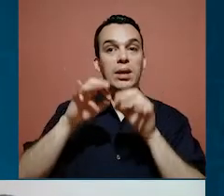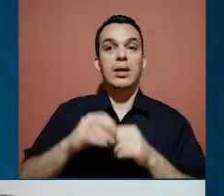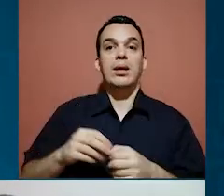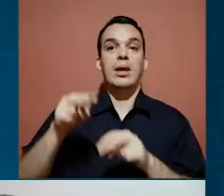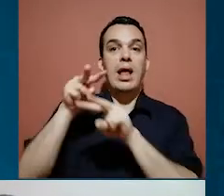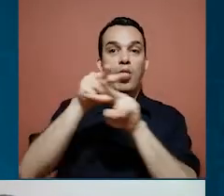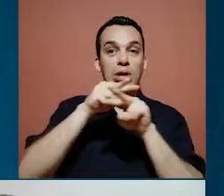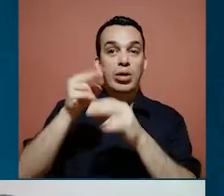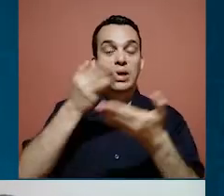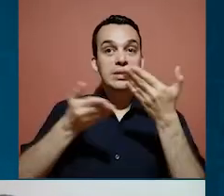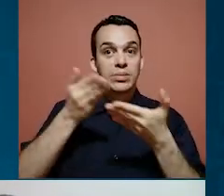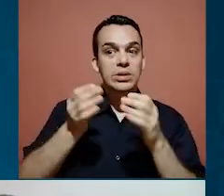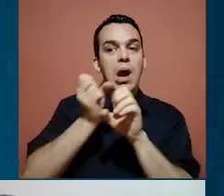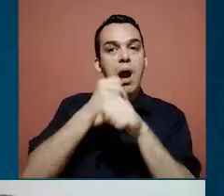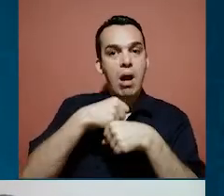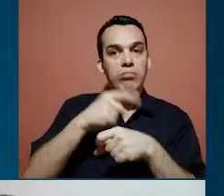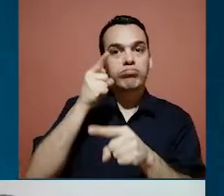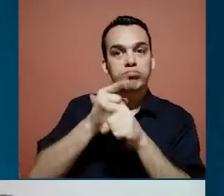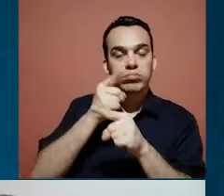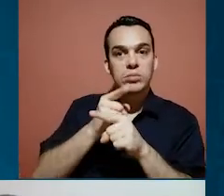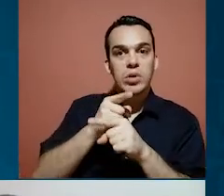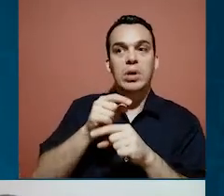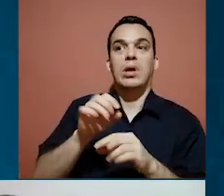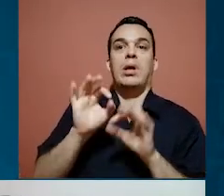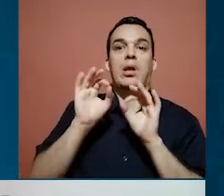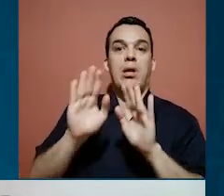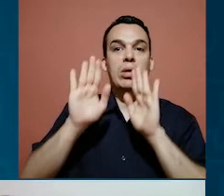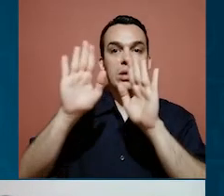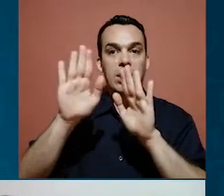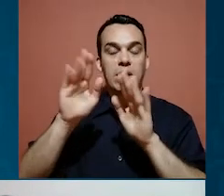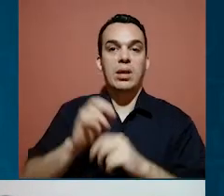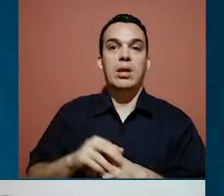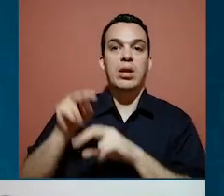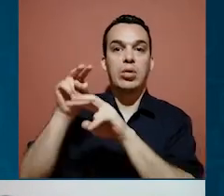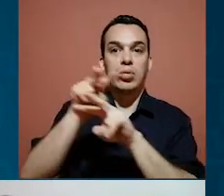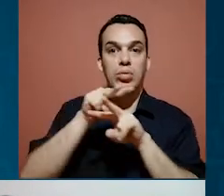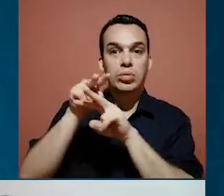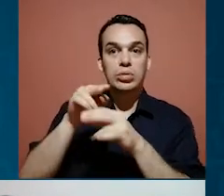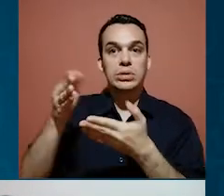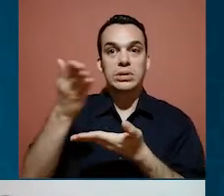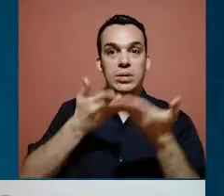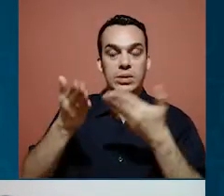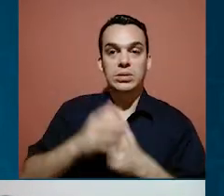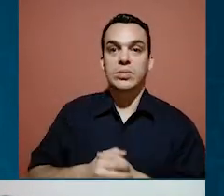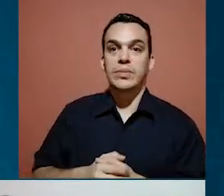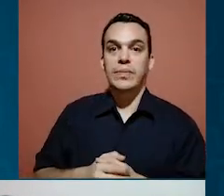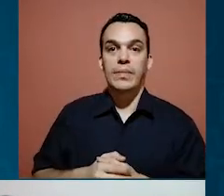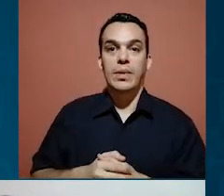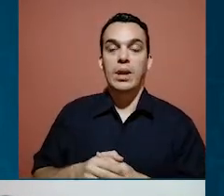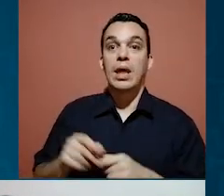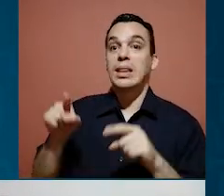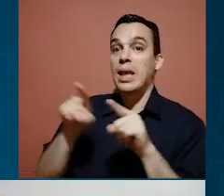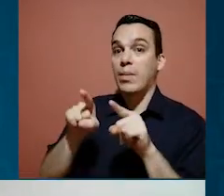de que la Contraloría de Servicios garantice esa calidad de los servicios, Jen. Por supuesto. Bien,